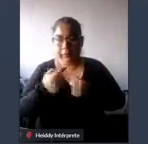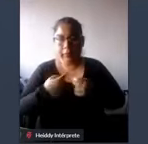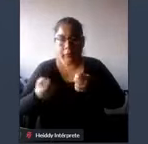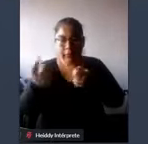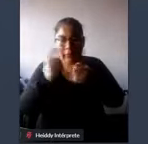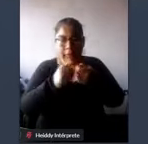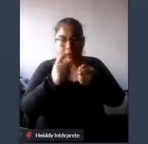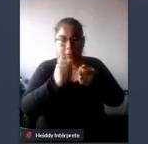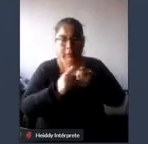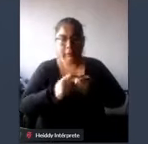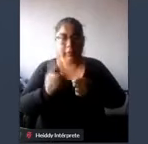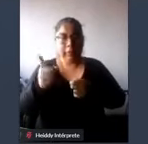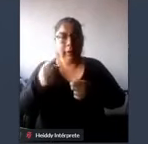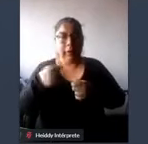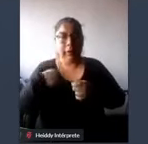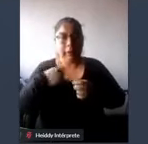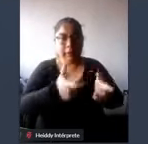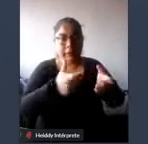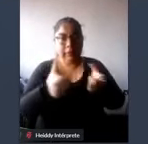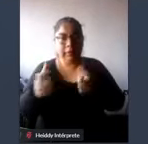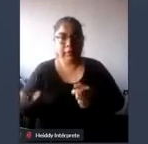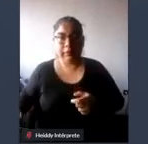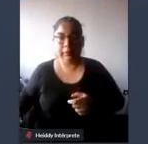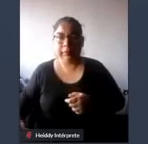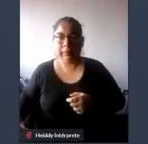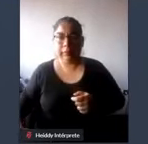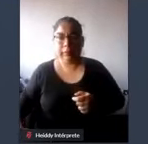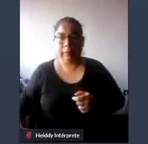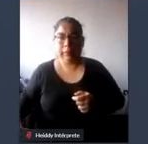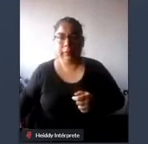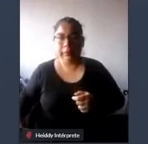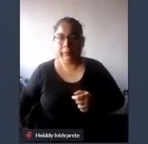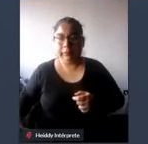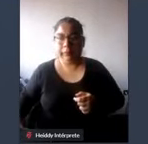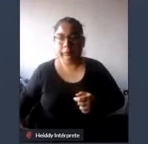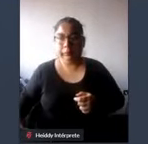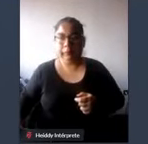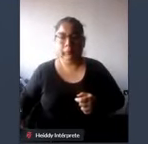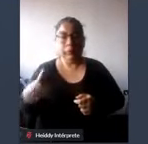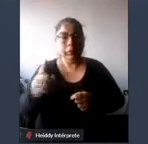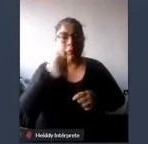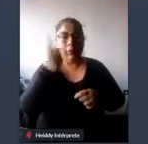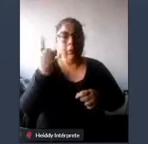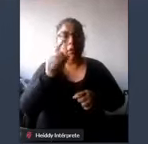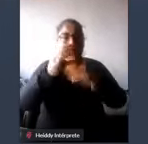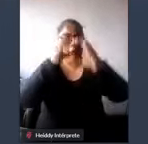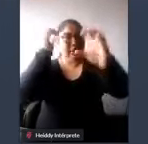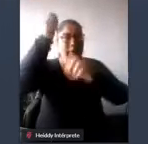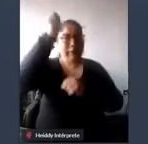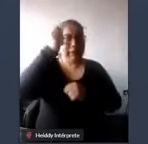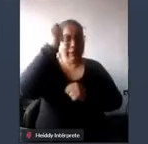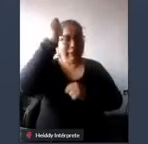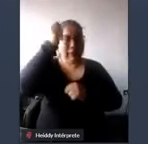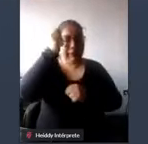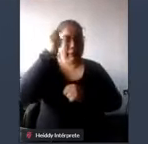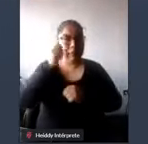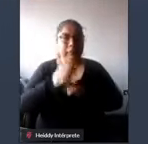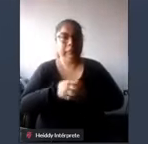supervisión del proyecto de redes de accesibilidad para el tramo uno de la línea uno del tren eléctrico